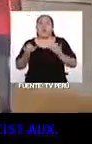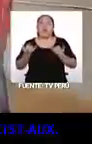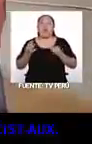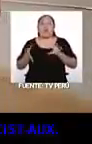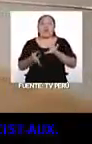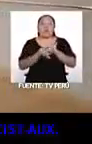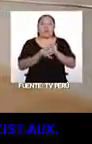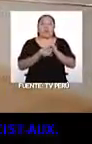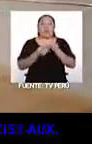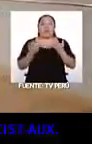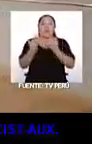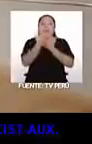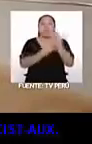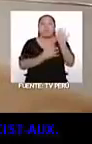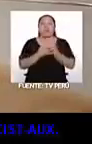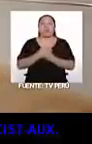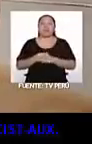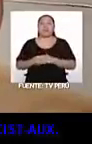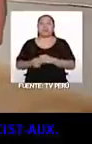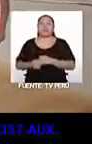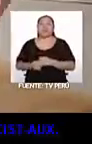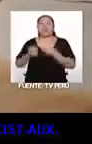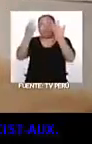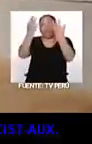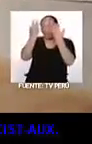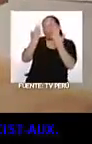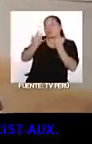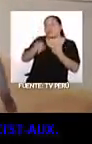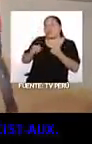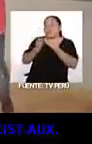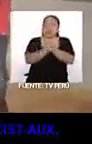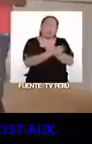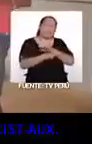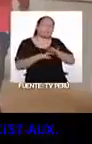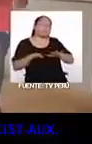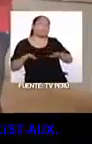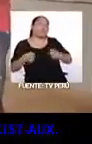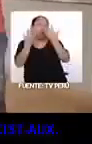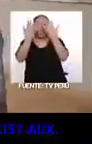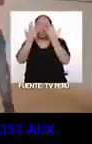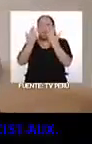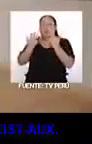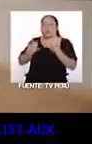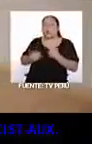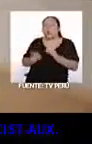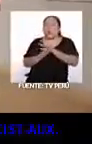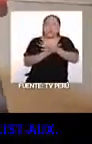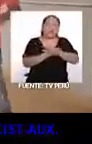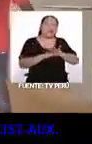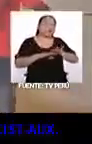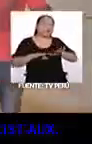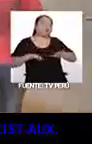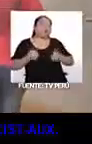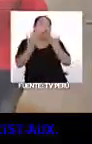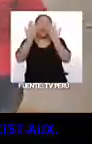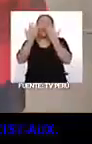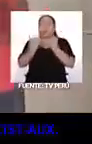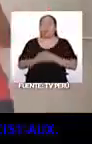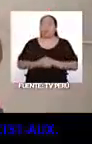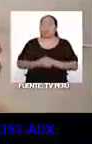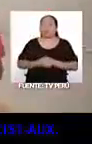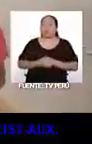ahora vamos a meter las manos, ¿sí? 7, va. 1, 2. 1, 2.